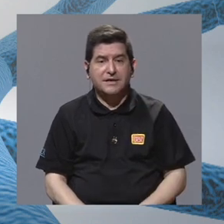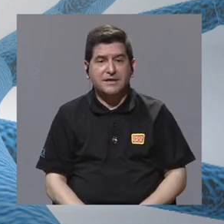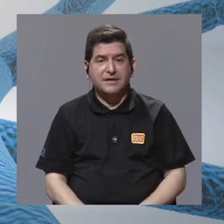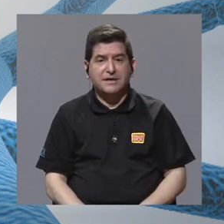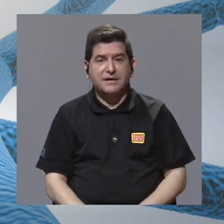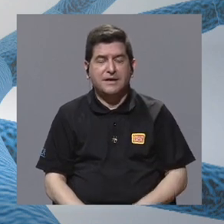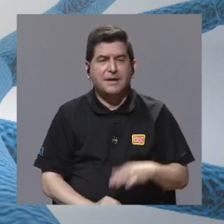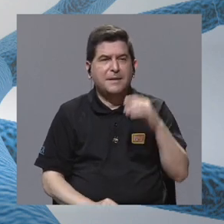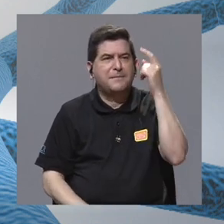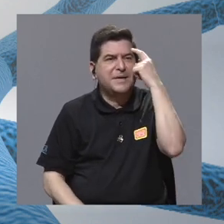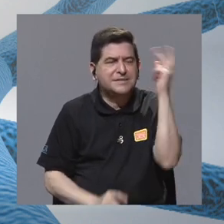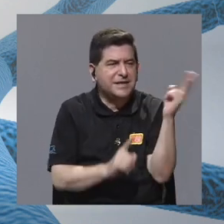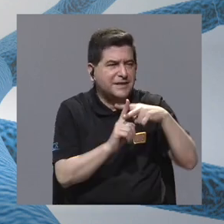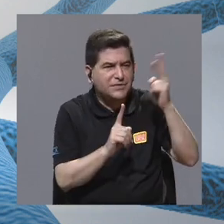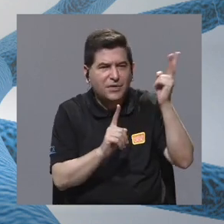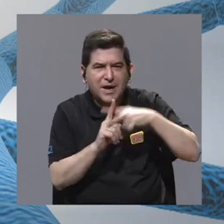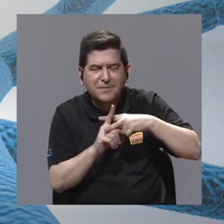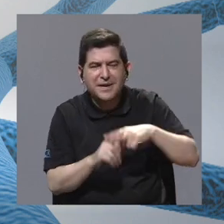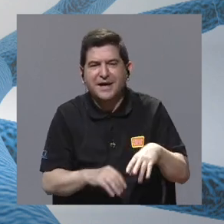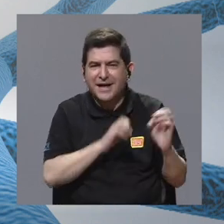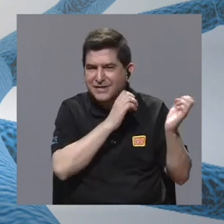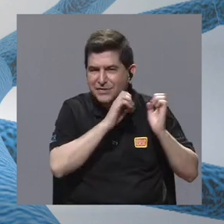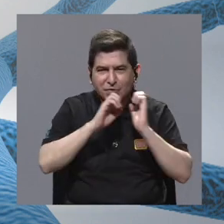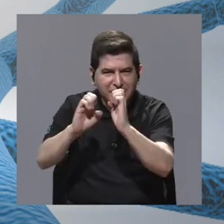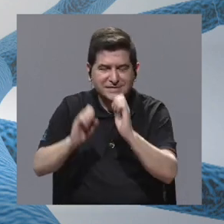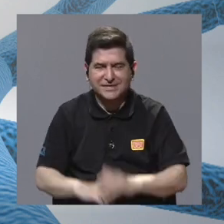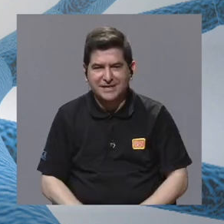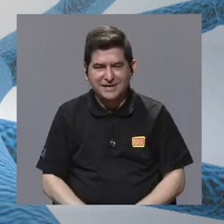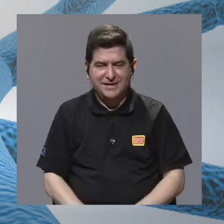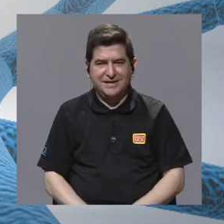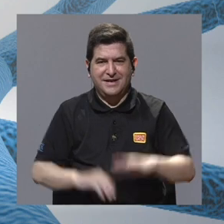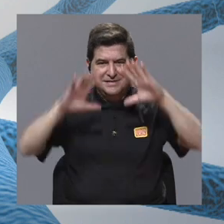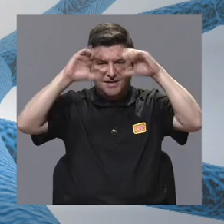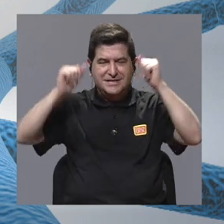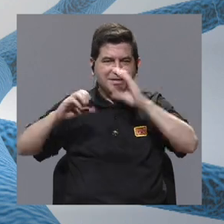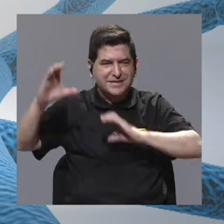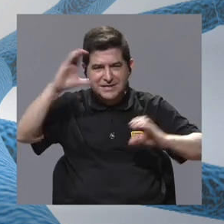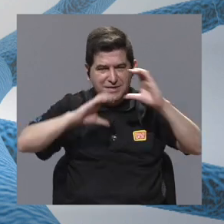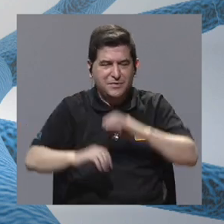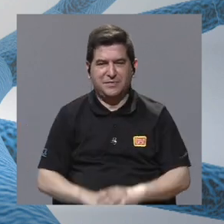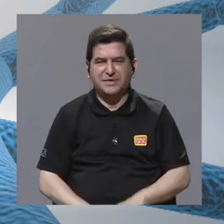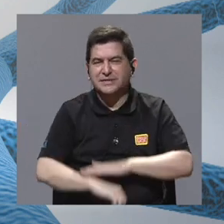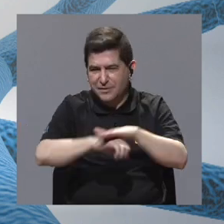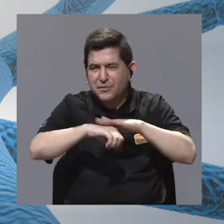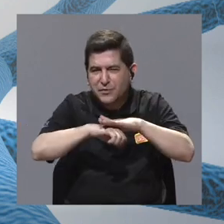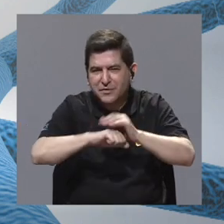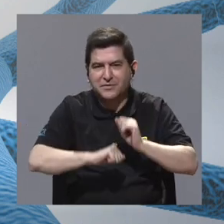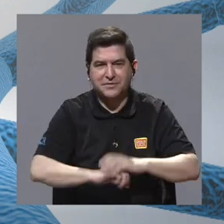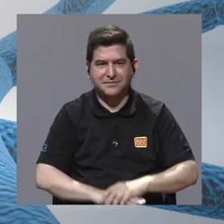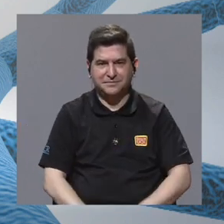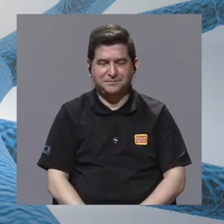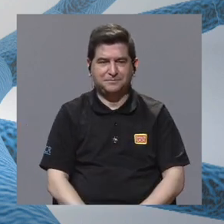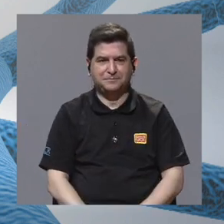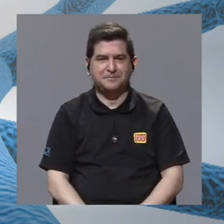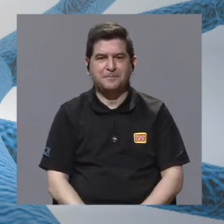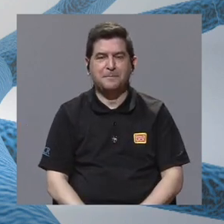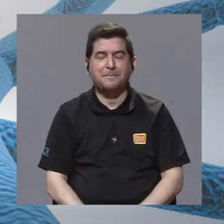academia en la ejecución de las estrategias de la diplomacia científica. Por favor, María Esteli.